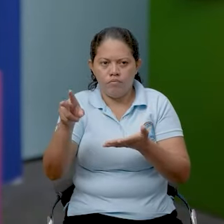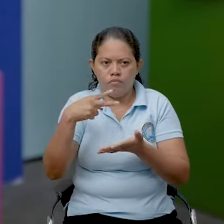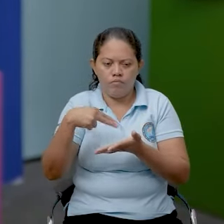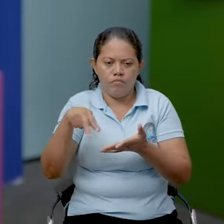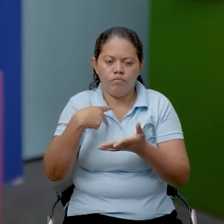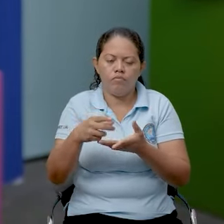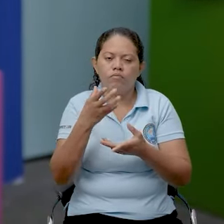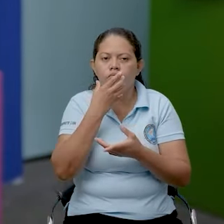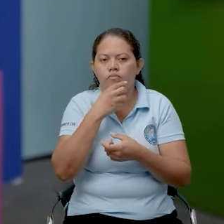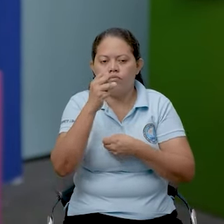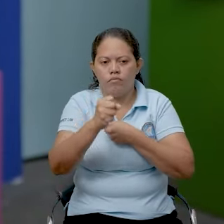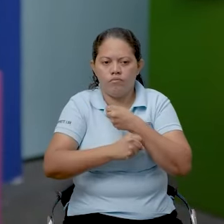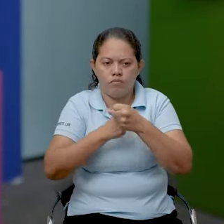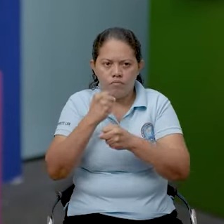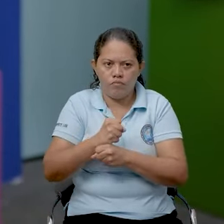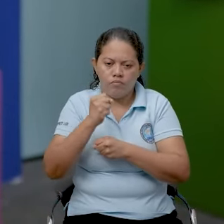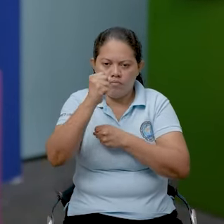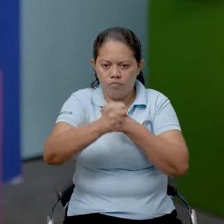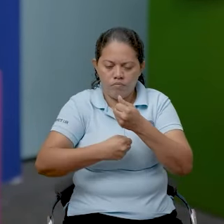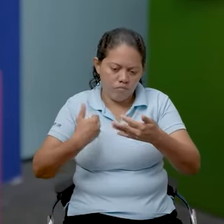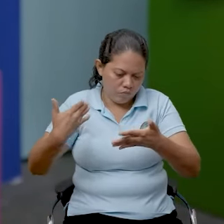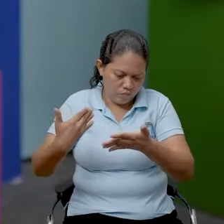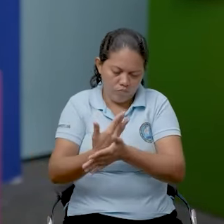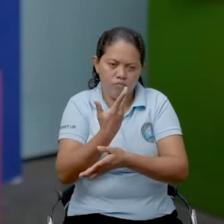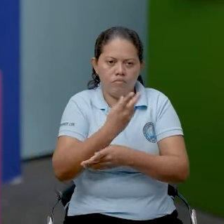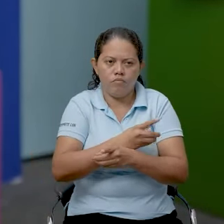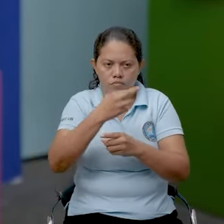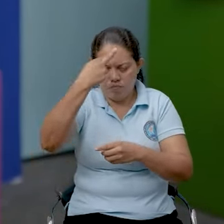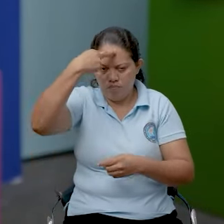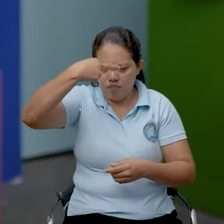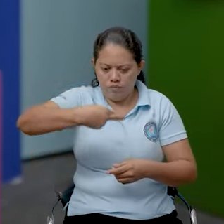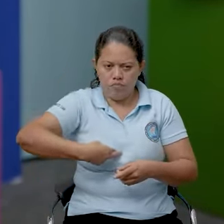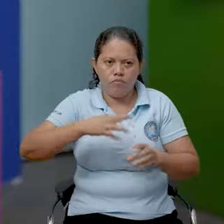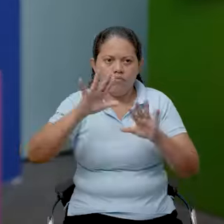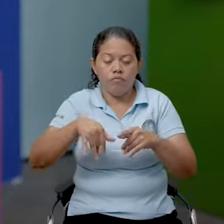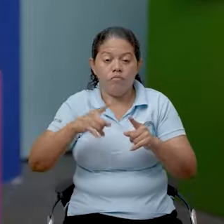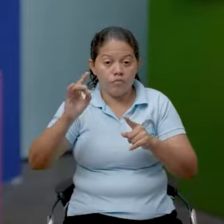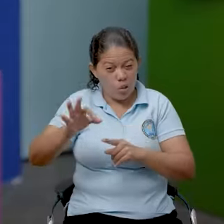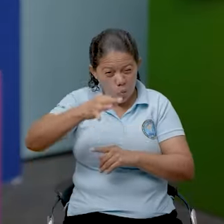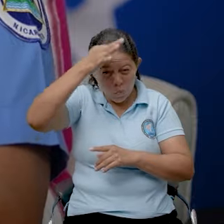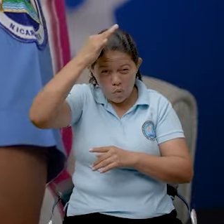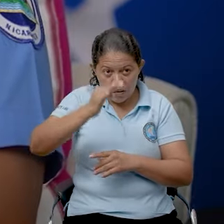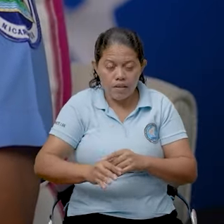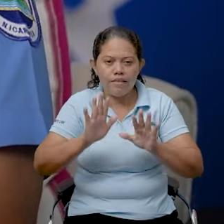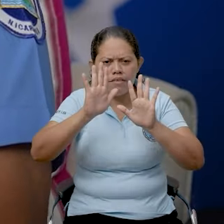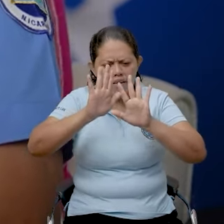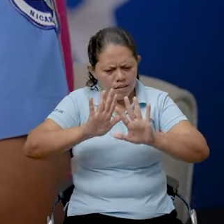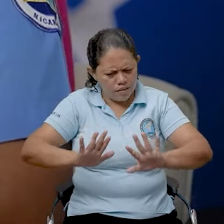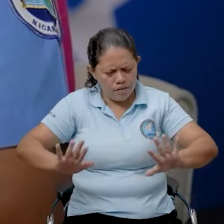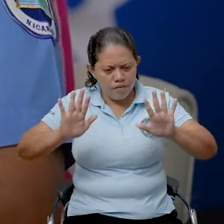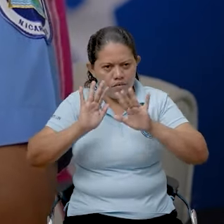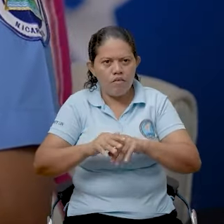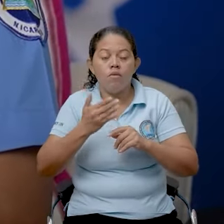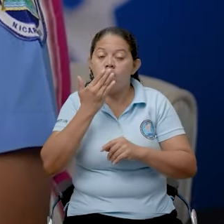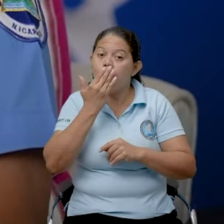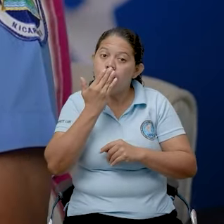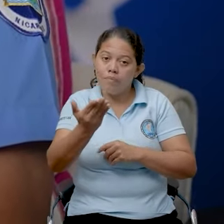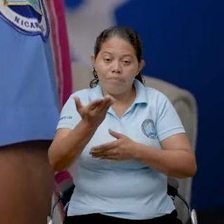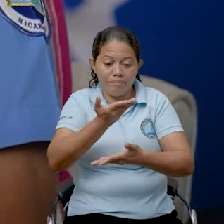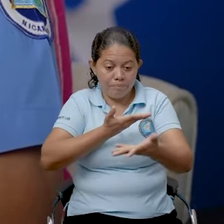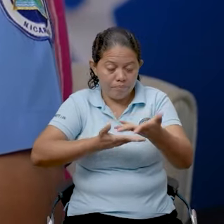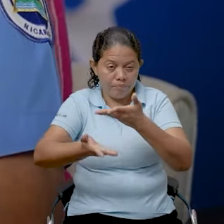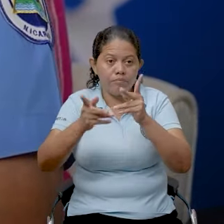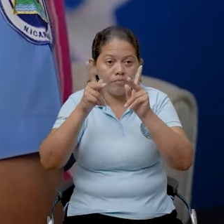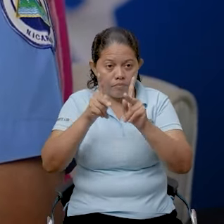Navidad, unas fiestas de Año Nuevo con responsabilidad, con seguridad, con tranquilidad, con bienestar.